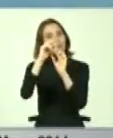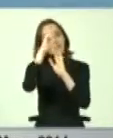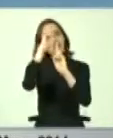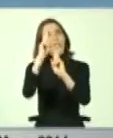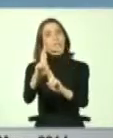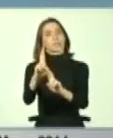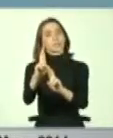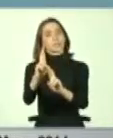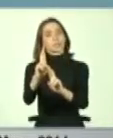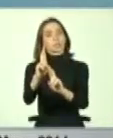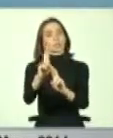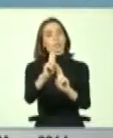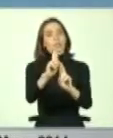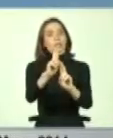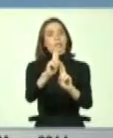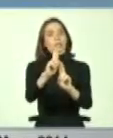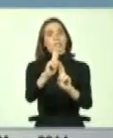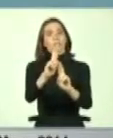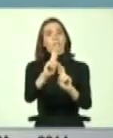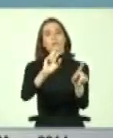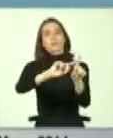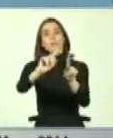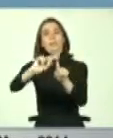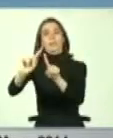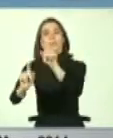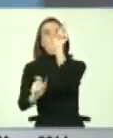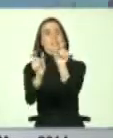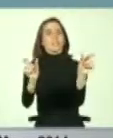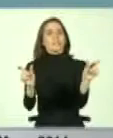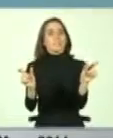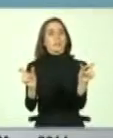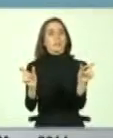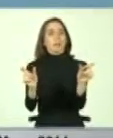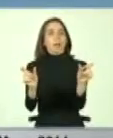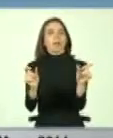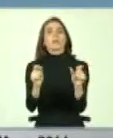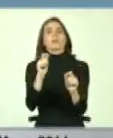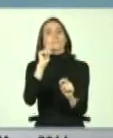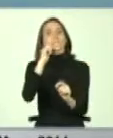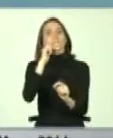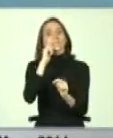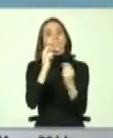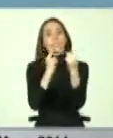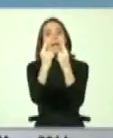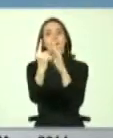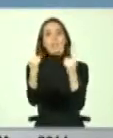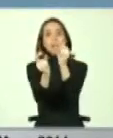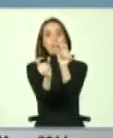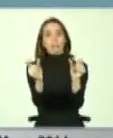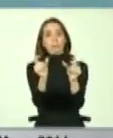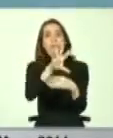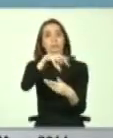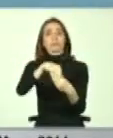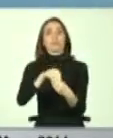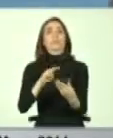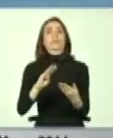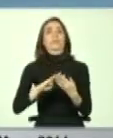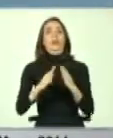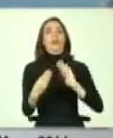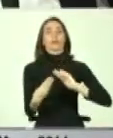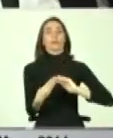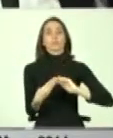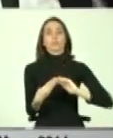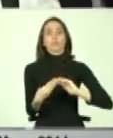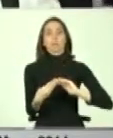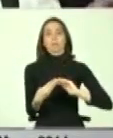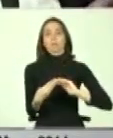a la diversidad que constituye la expresión de cada persona en comunidad. Y